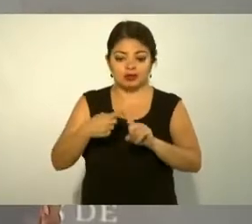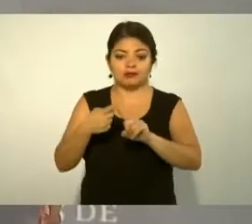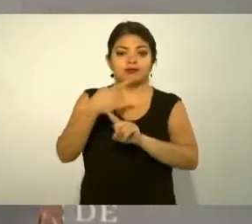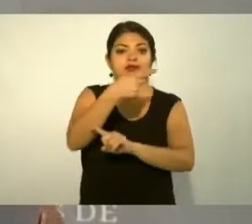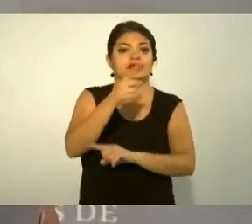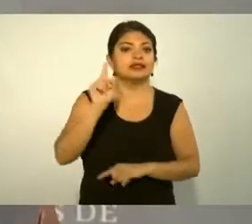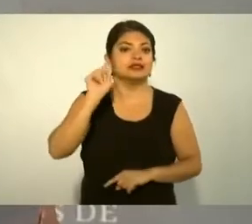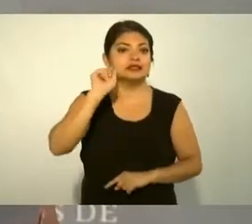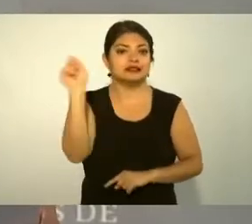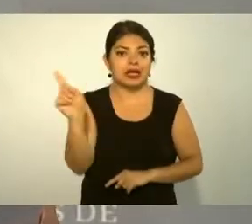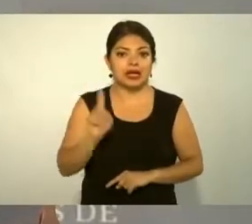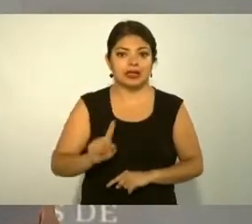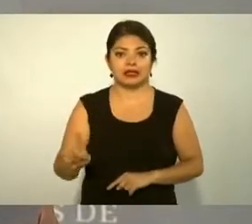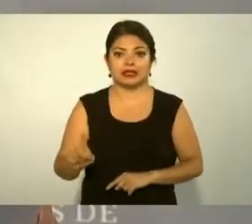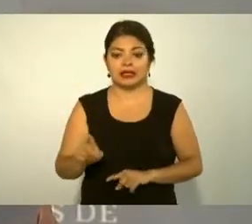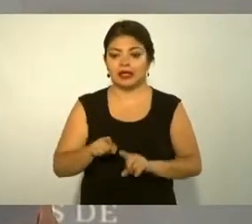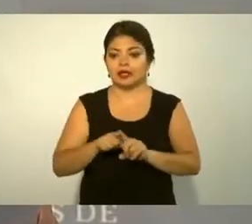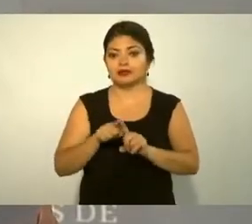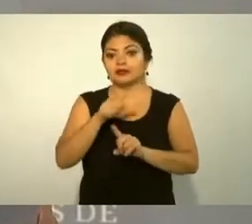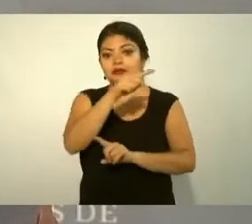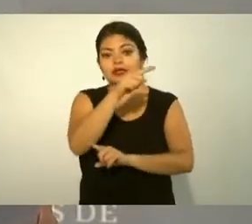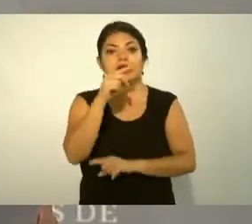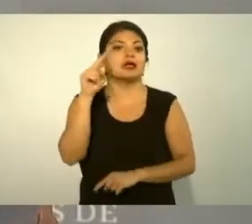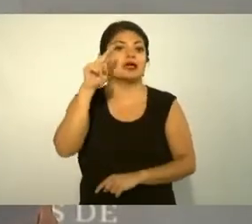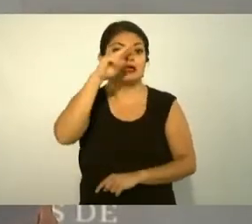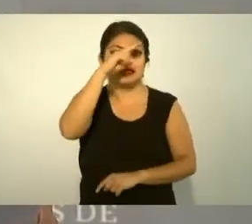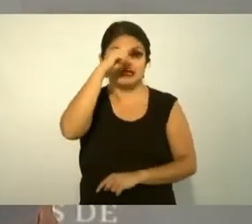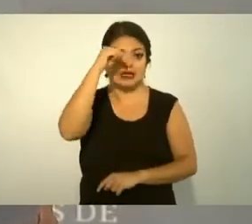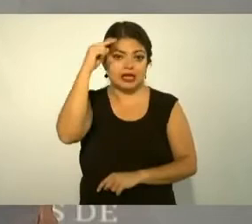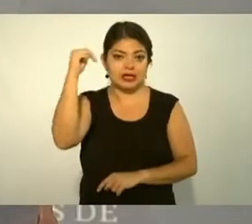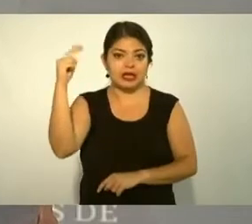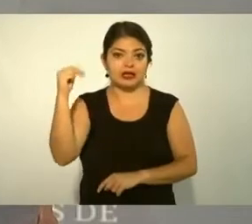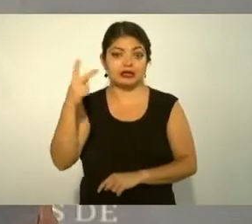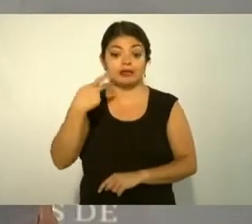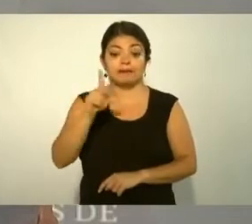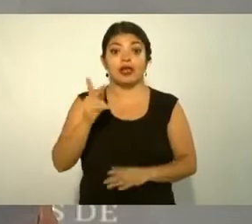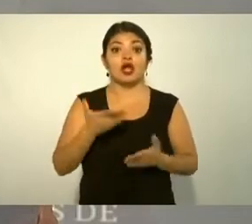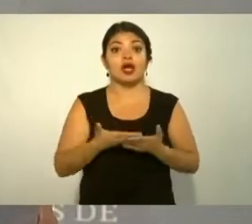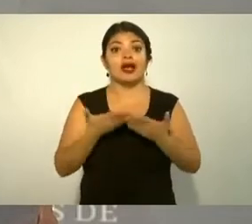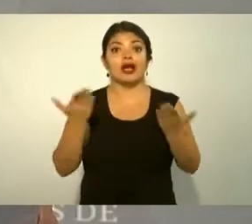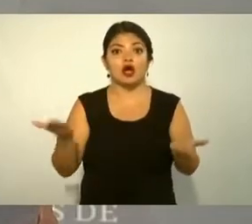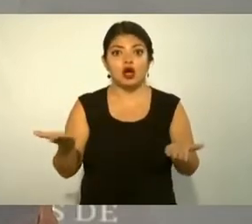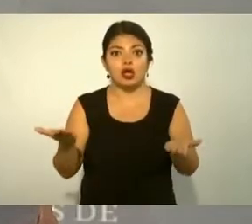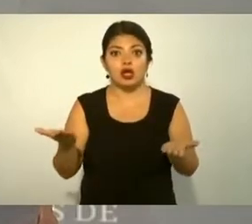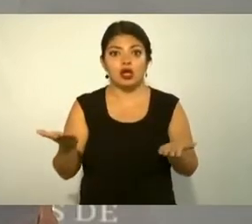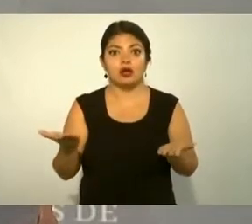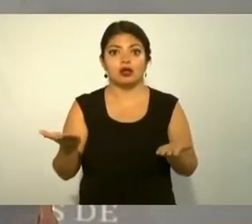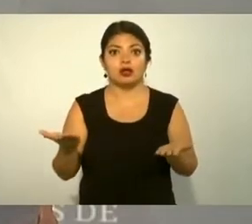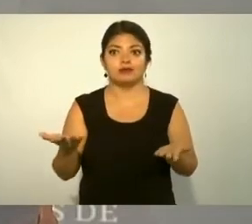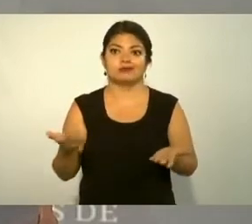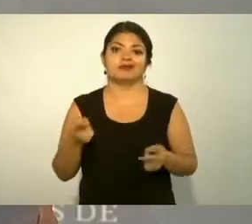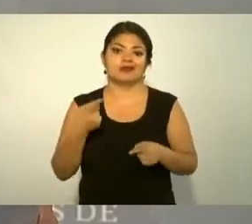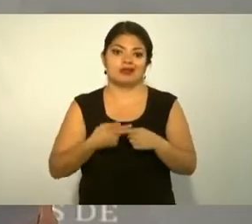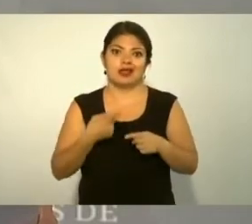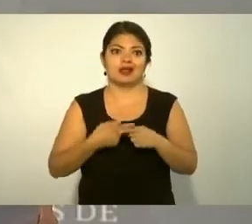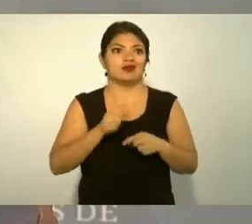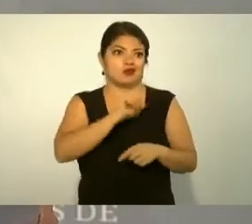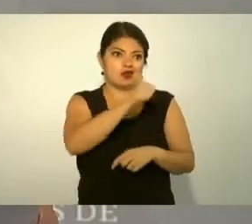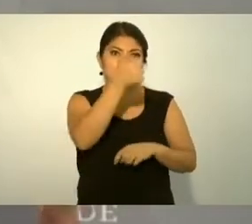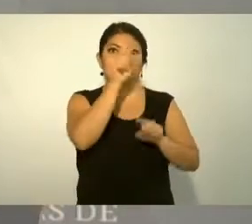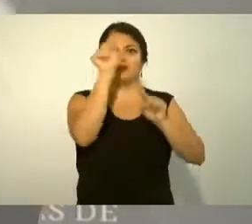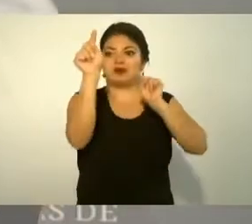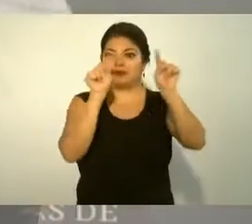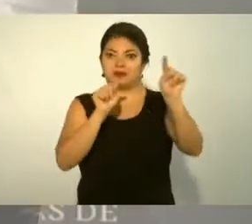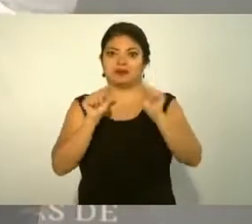a Nayarit pero ahora lo vamos a tener que ampliar también a otros estados